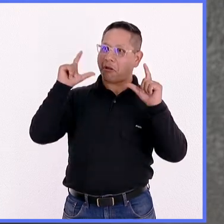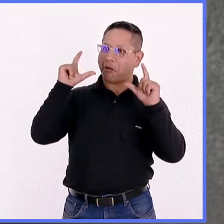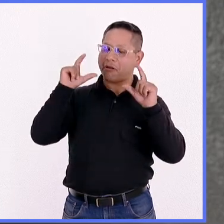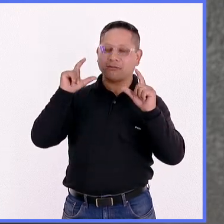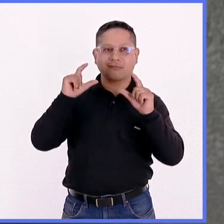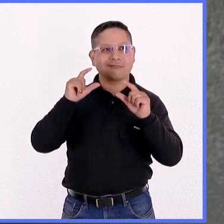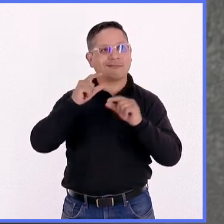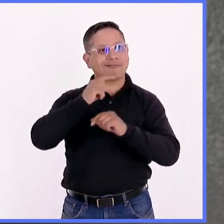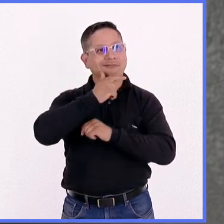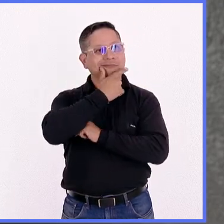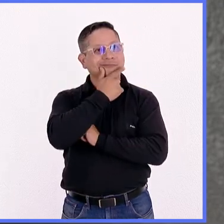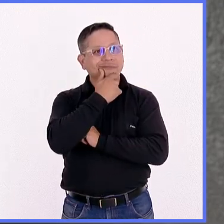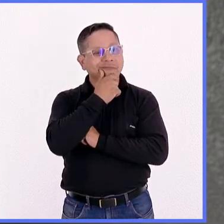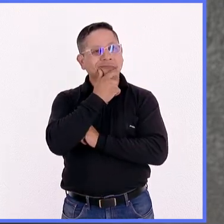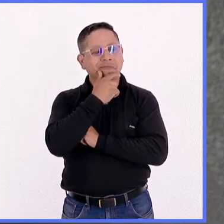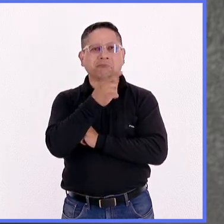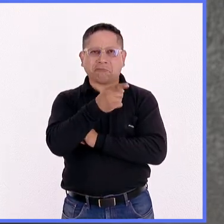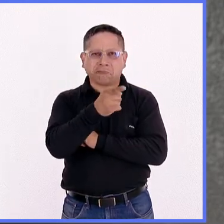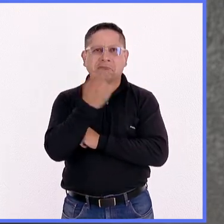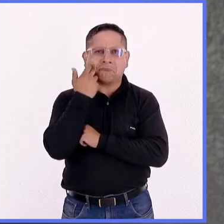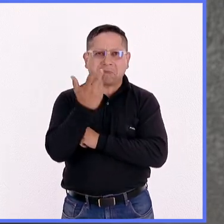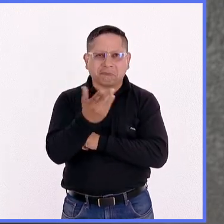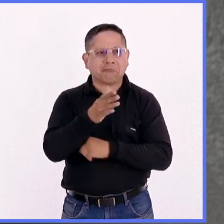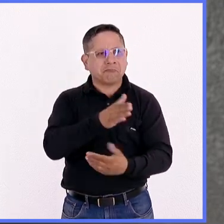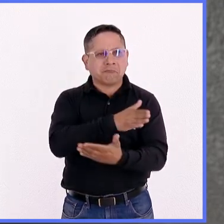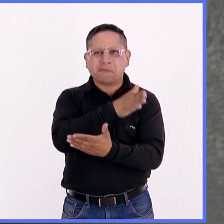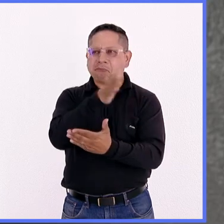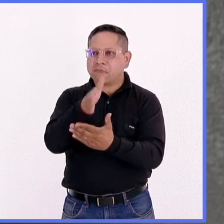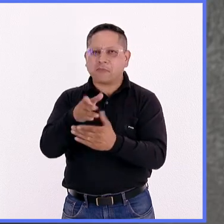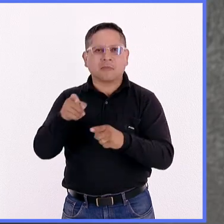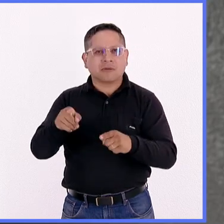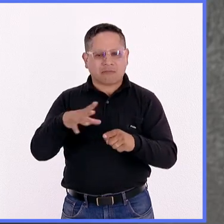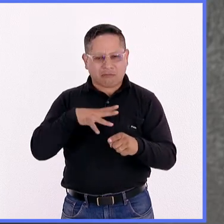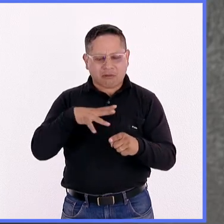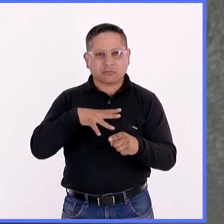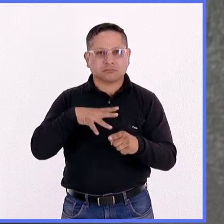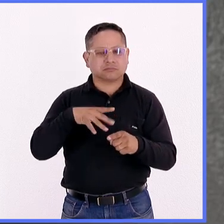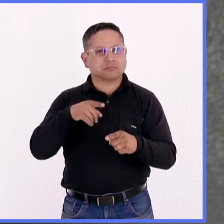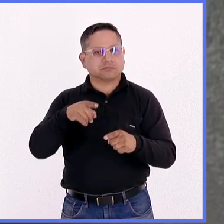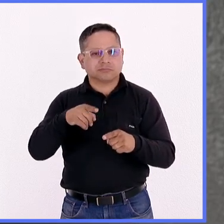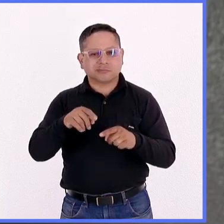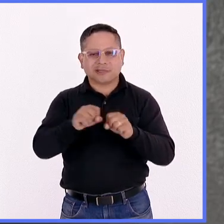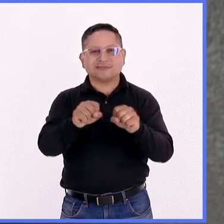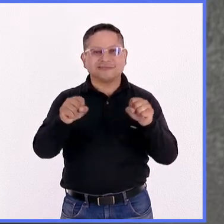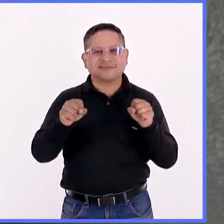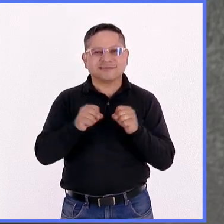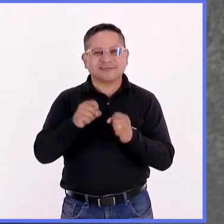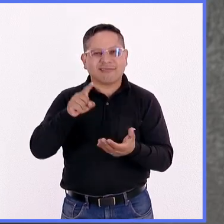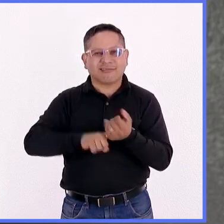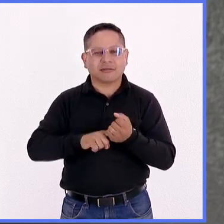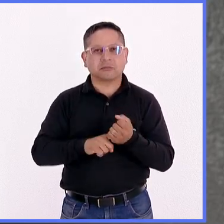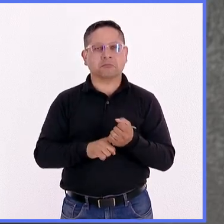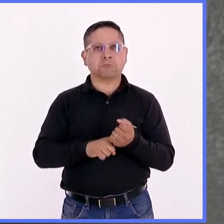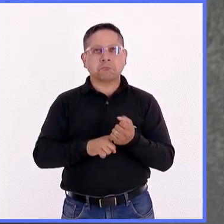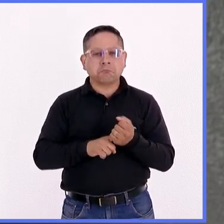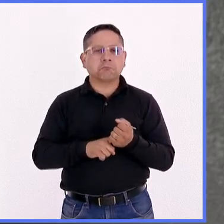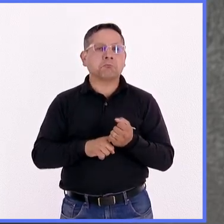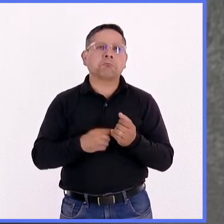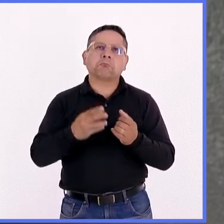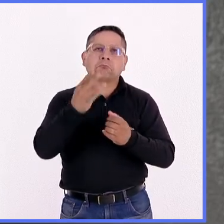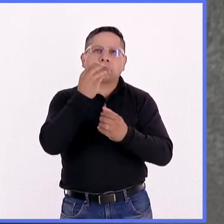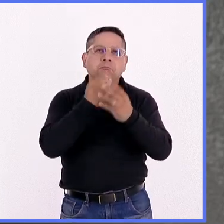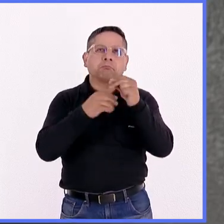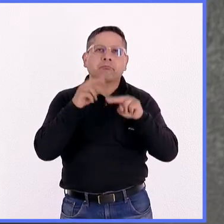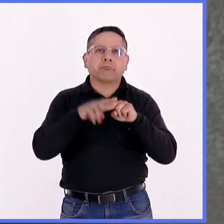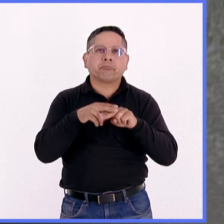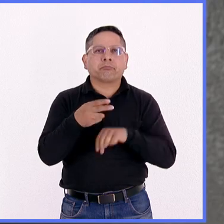posibilidad, que no es fácil de tener porque en el aula no aprenden, no compiten a nivel mundial. Van a haber